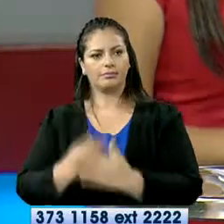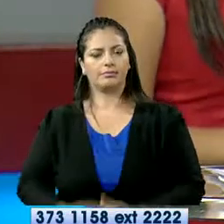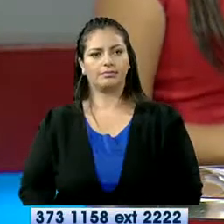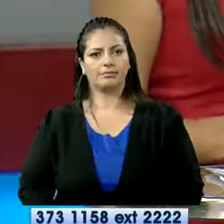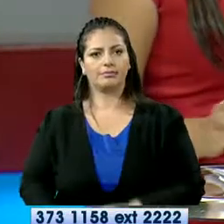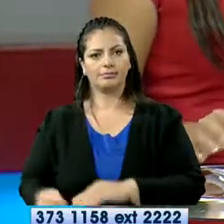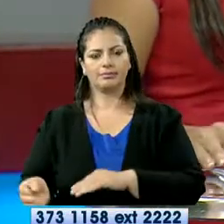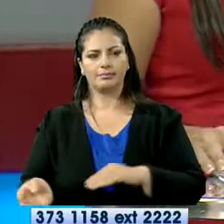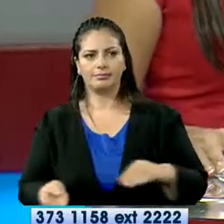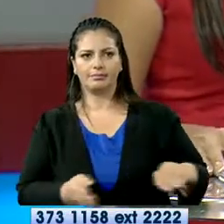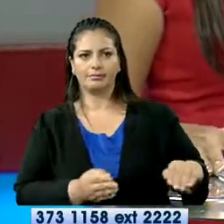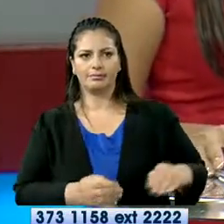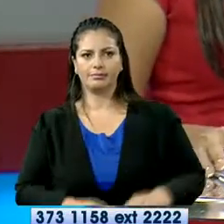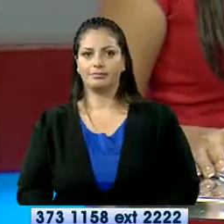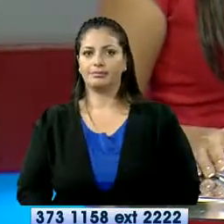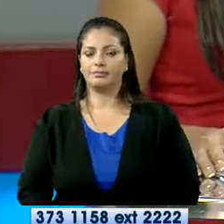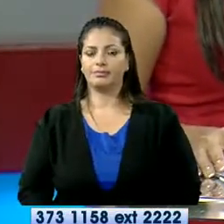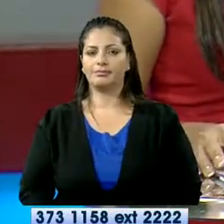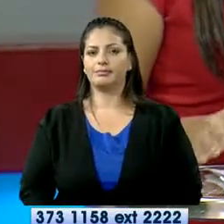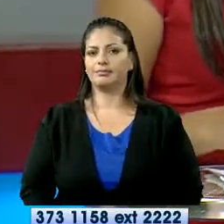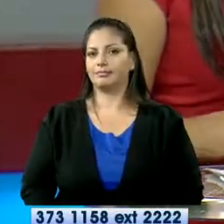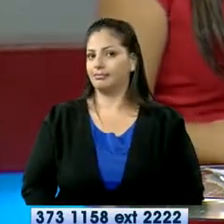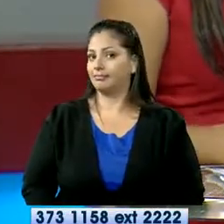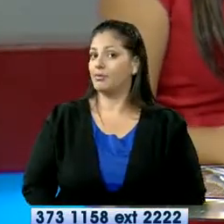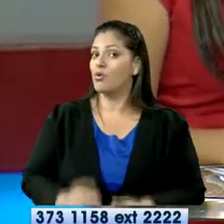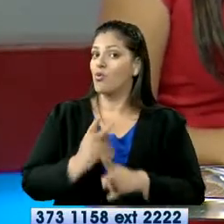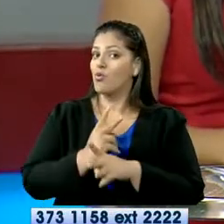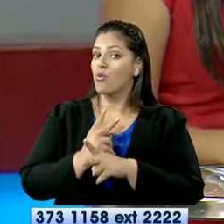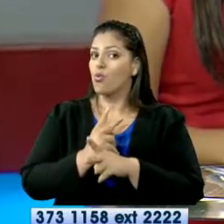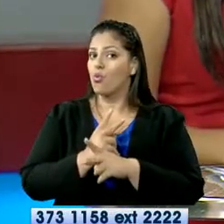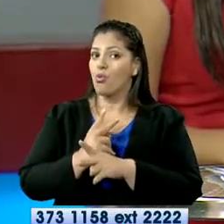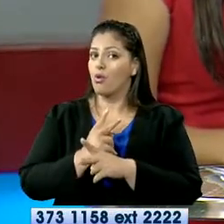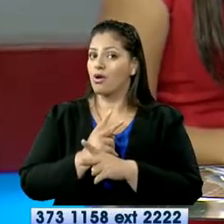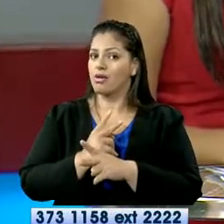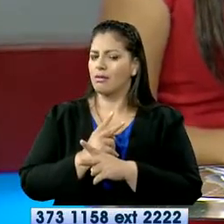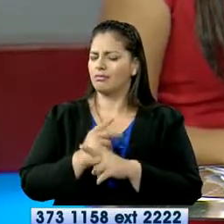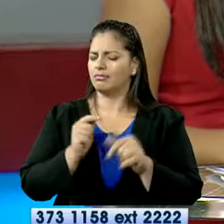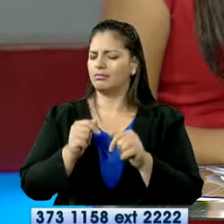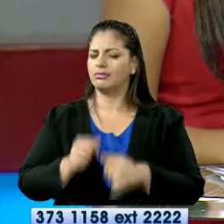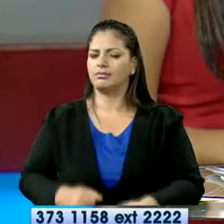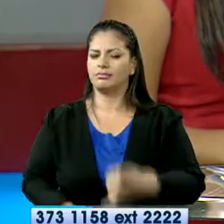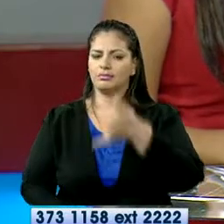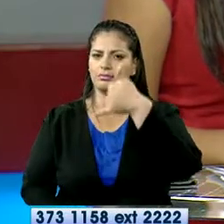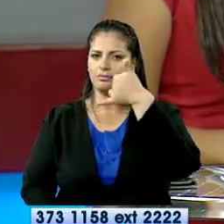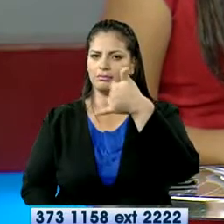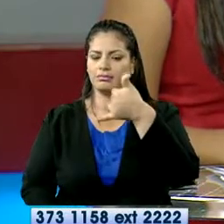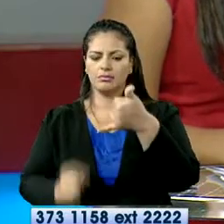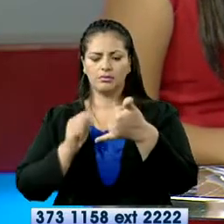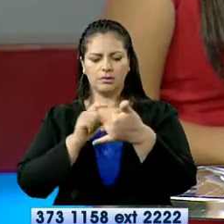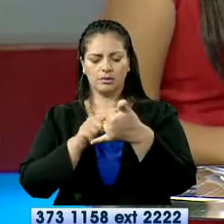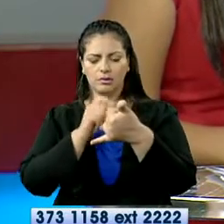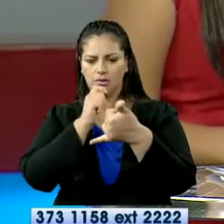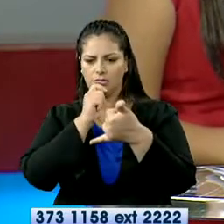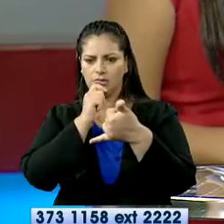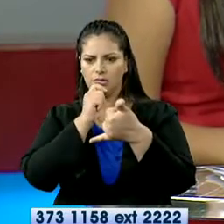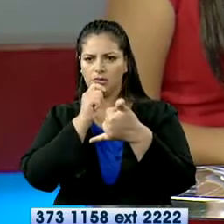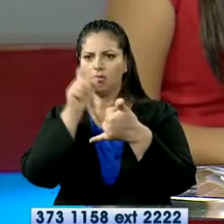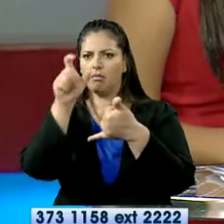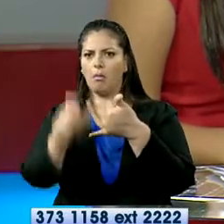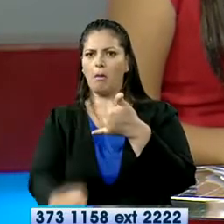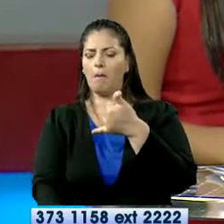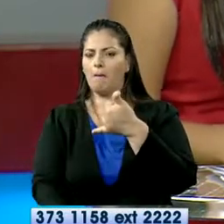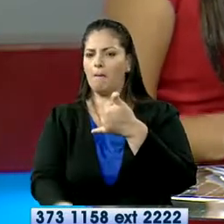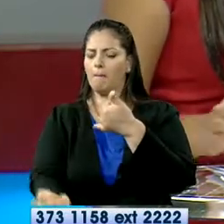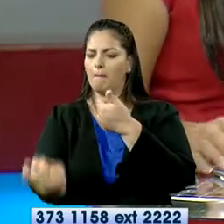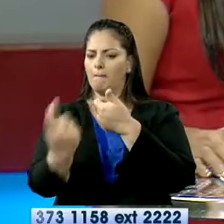La tecnología mal utilizada nos puede pasar factura muy caras. Un joven nos cuenta que casi es extorsionado por